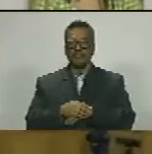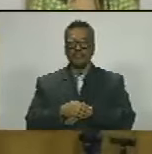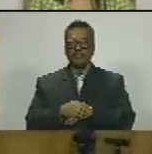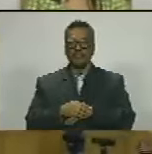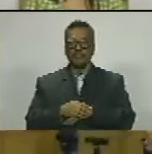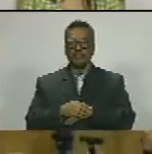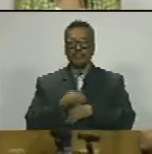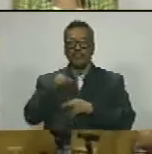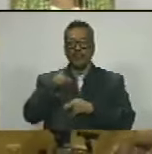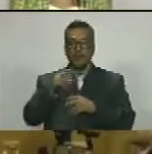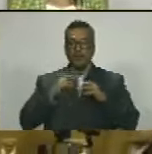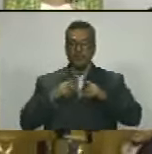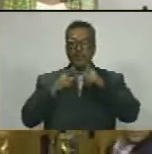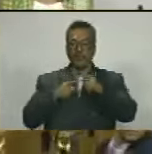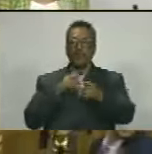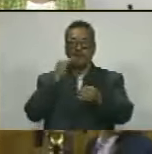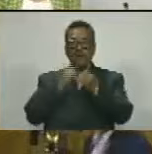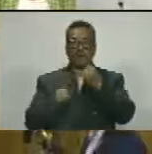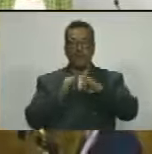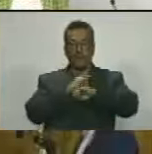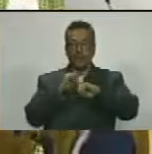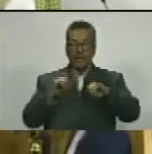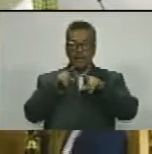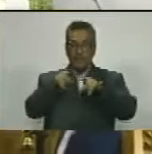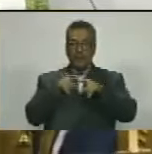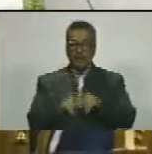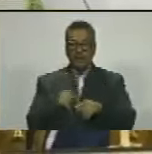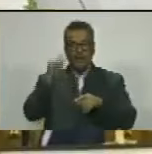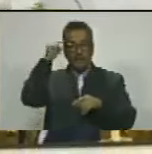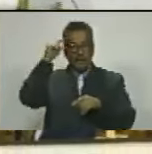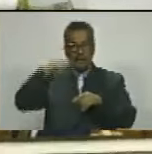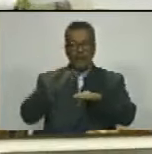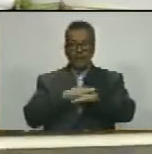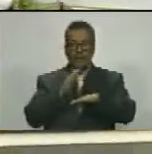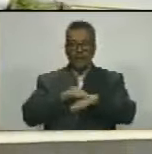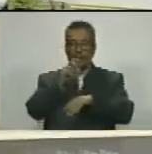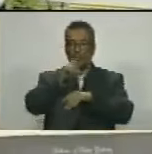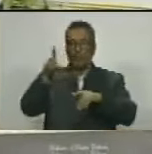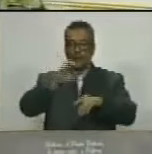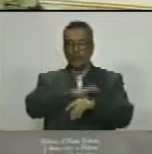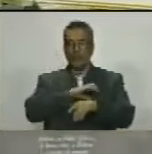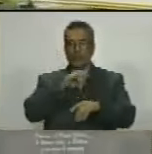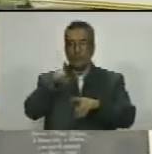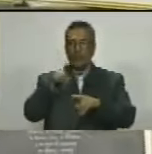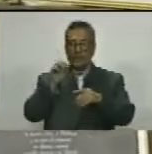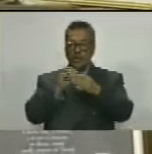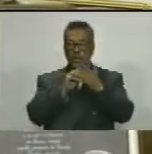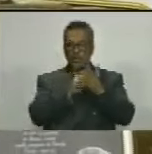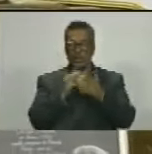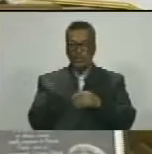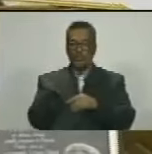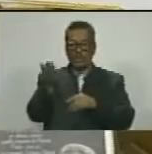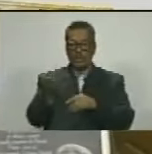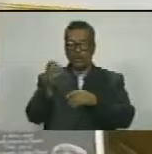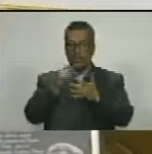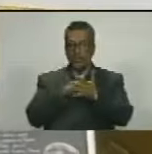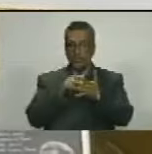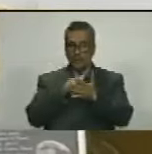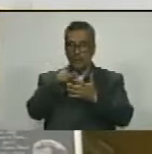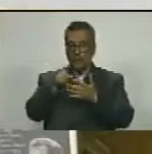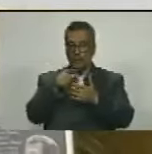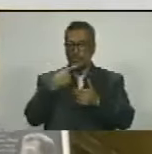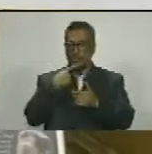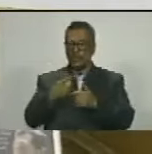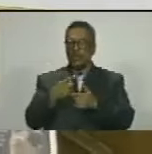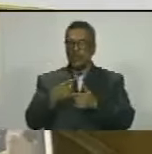y de esta manera concluye la sesión ordinaria de hoy jueves 11 de enero donde se tocaron importantes puntos y nos